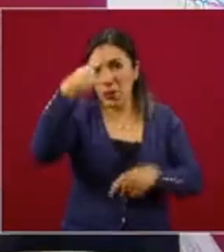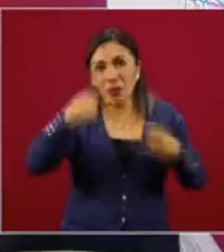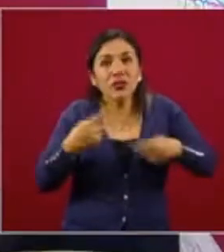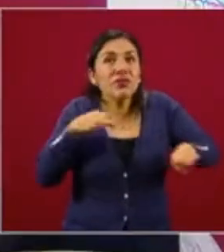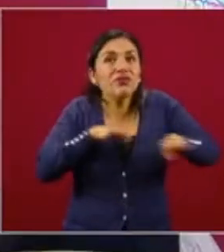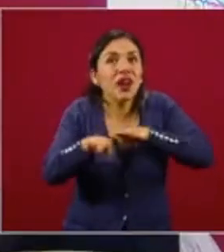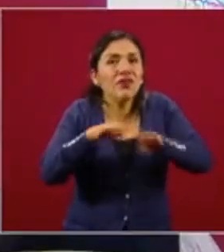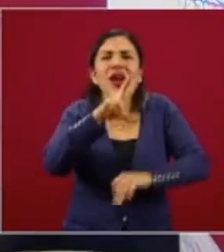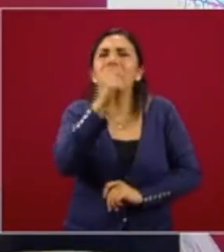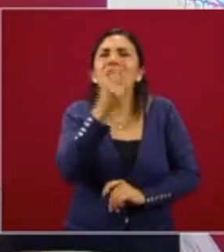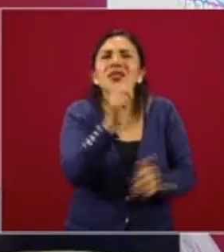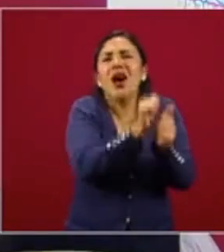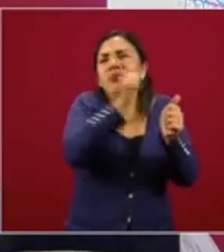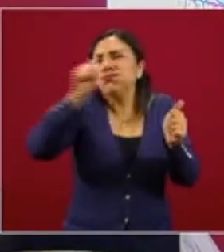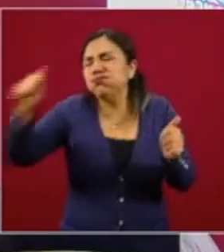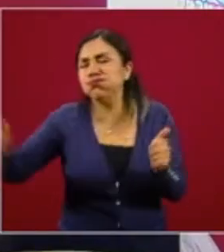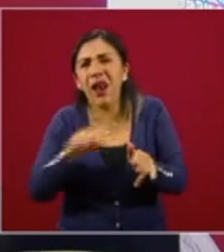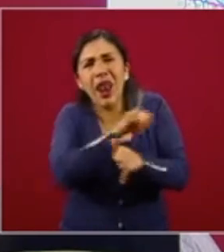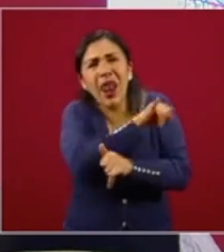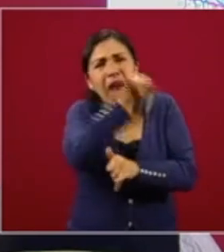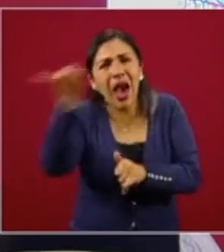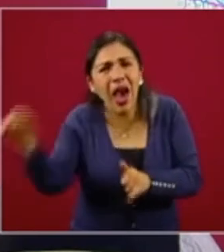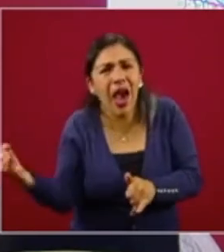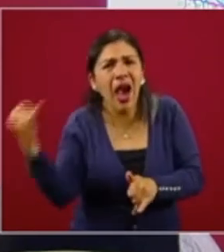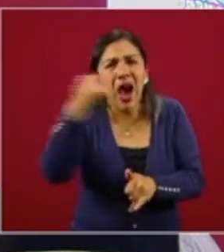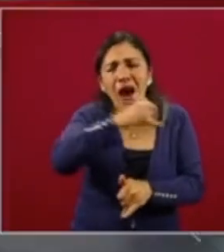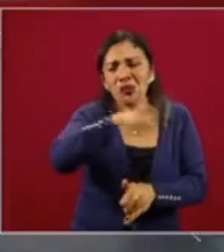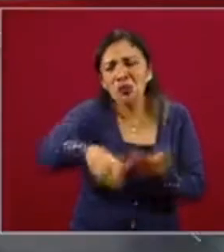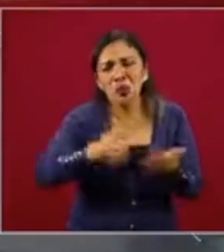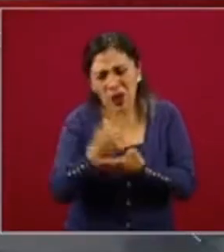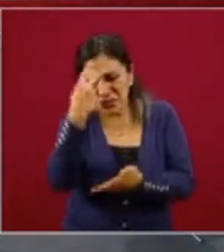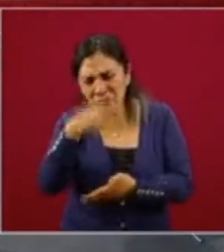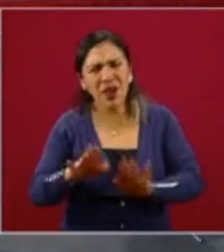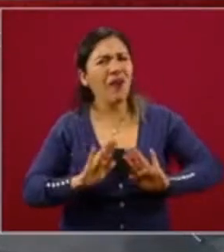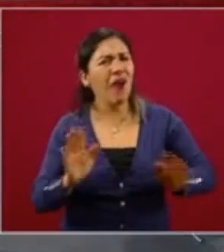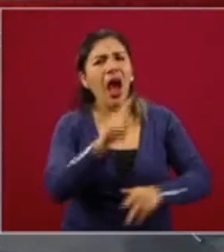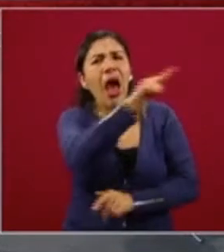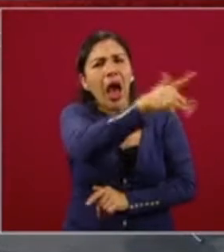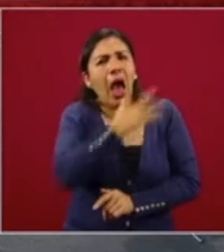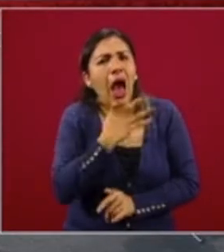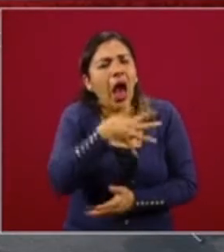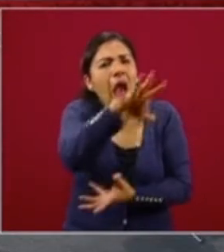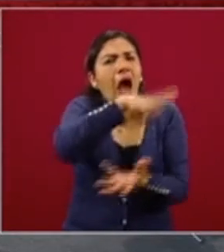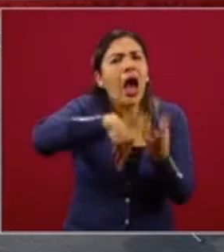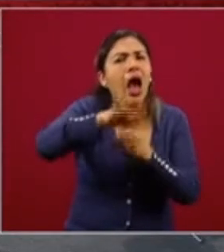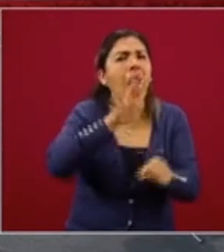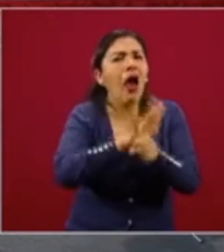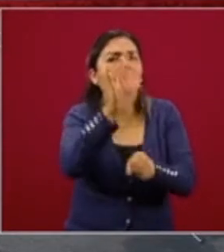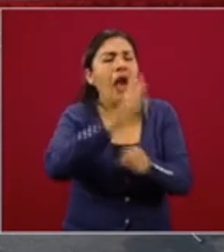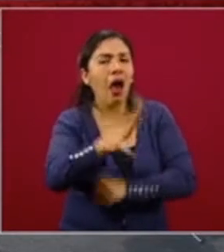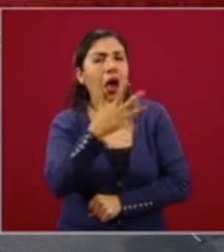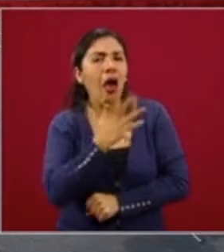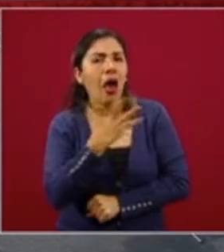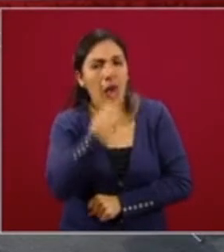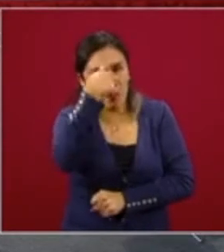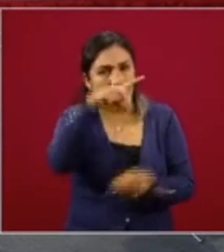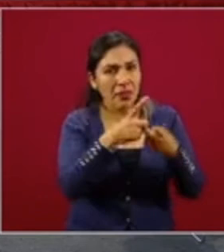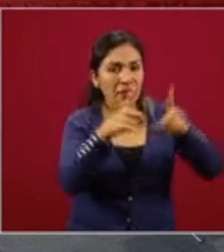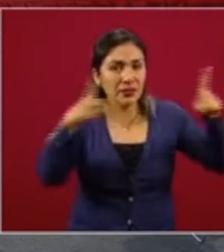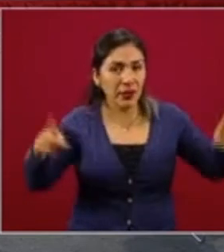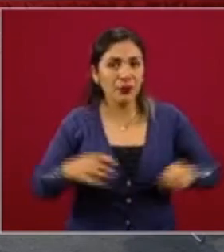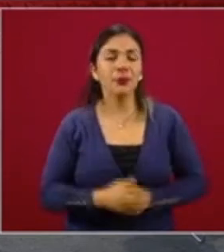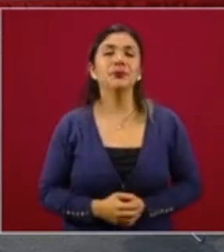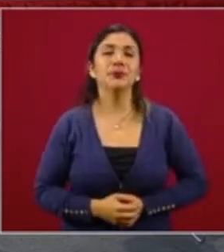ahí, que ya no tenga que trasladarse tanto hacia la Ciudad de México, sino que ahí tengan las mejores oportunidades de desarrollo.